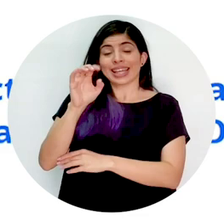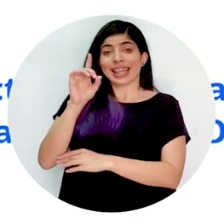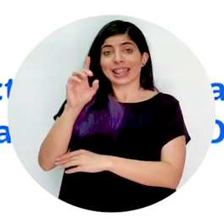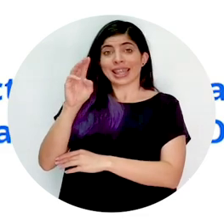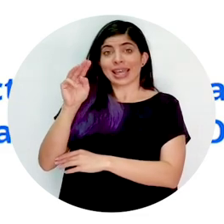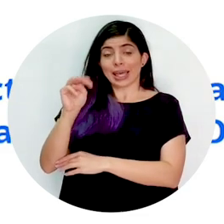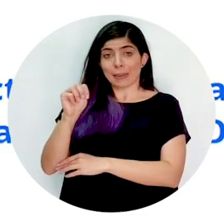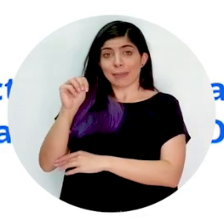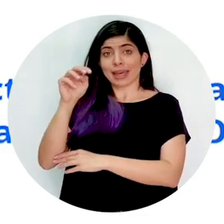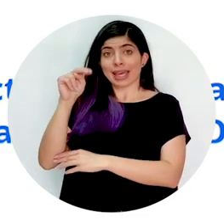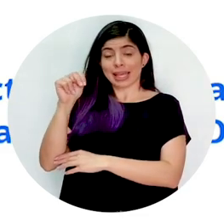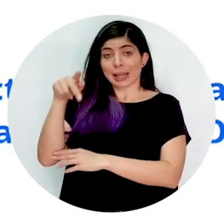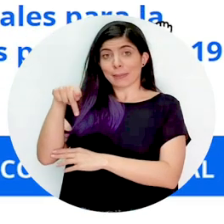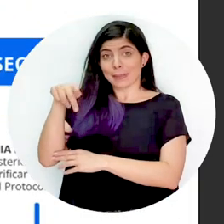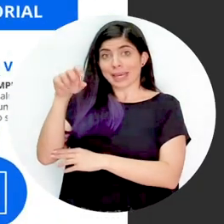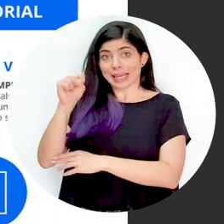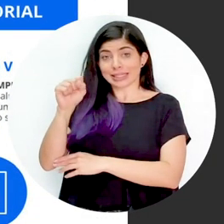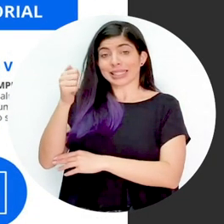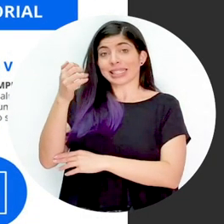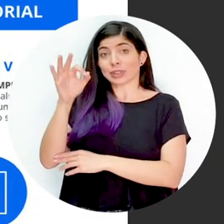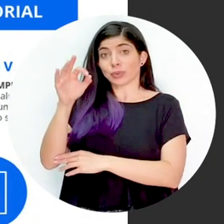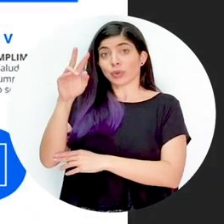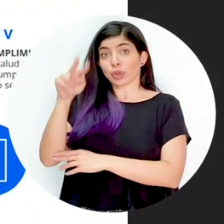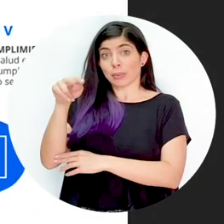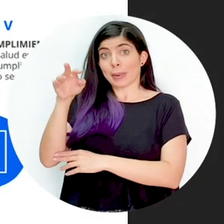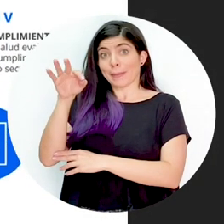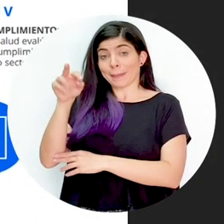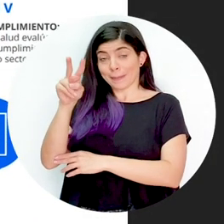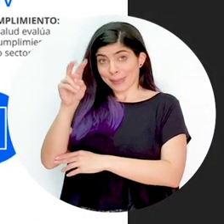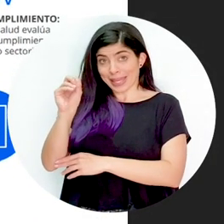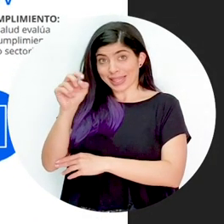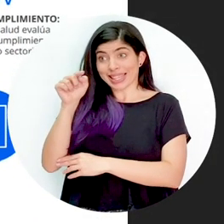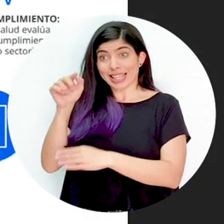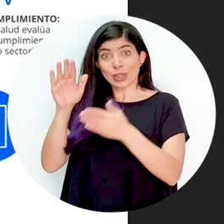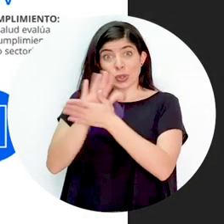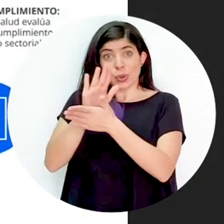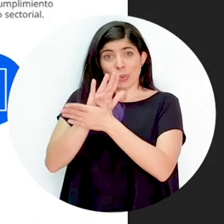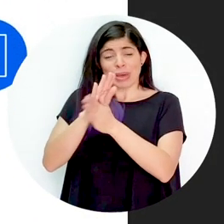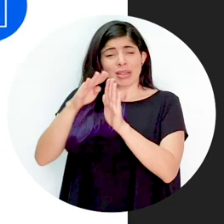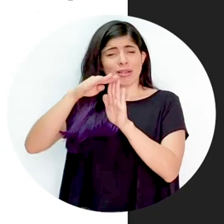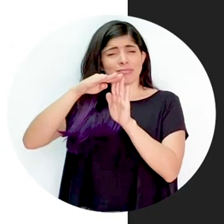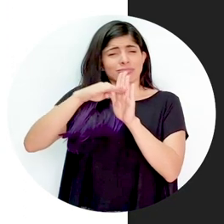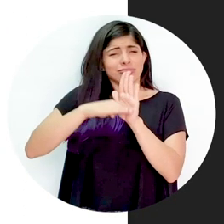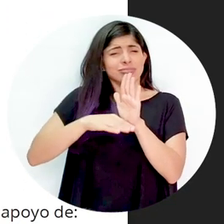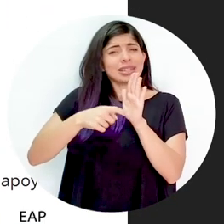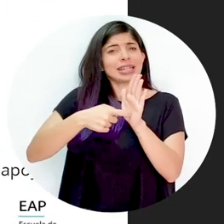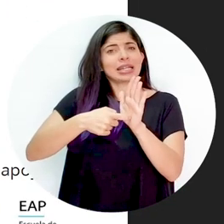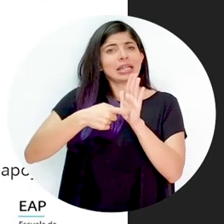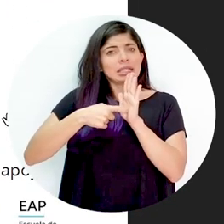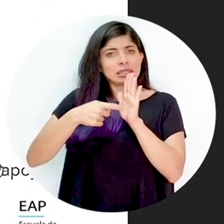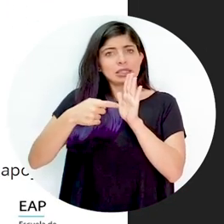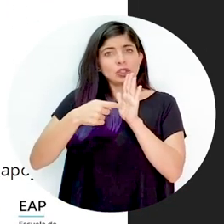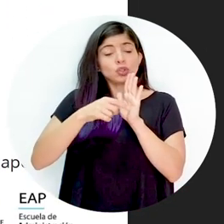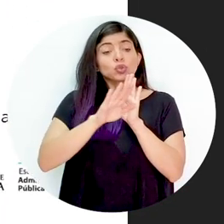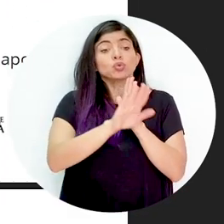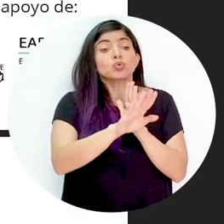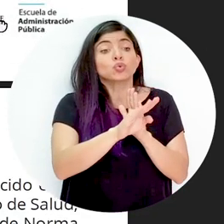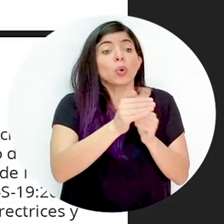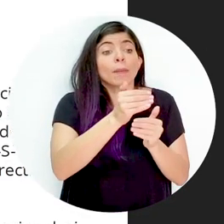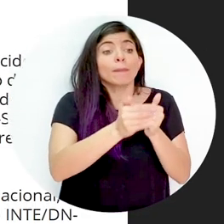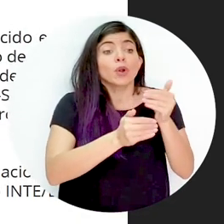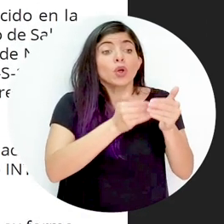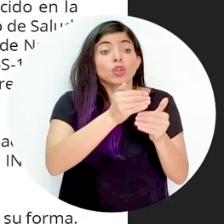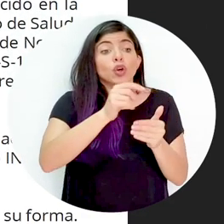-DN-MPS-19-2020, se establecen todos los requisitos que deben tener los